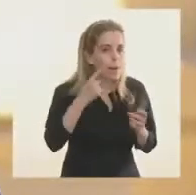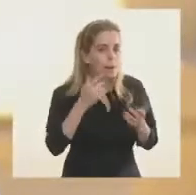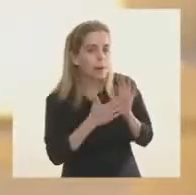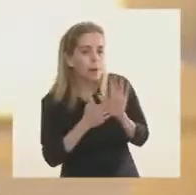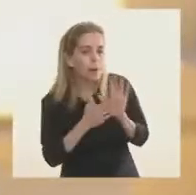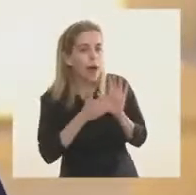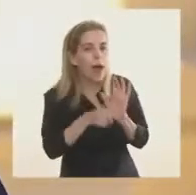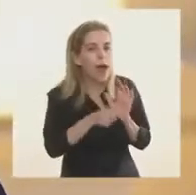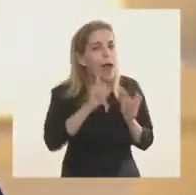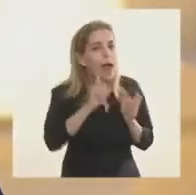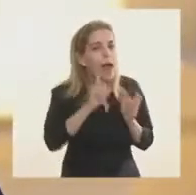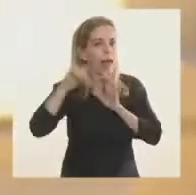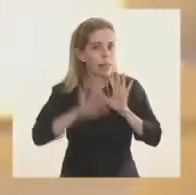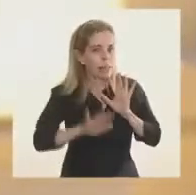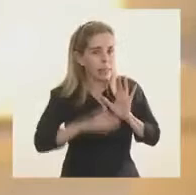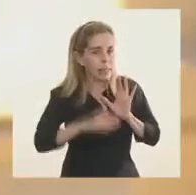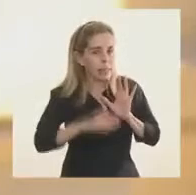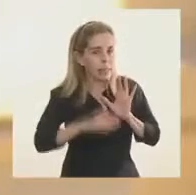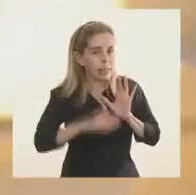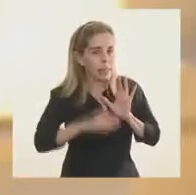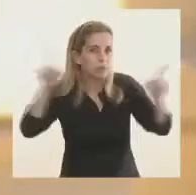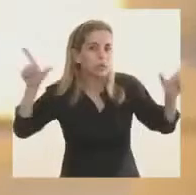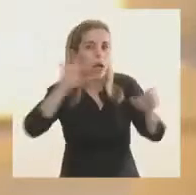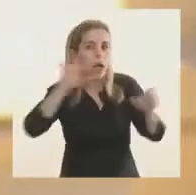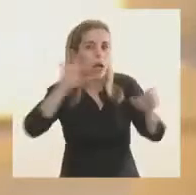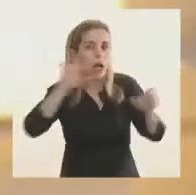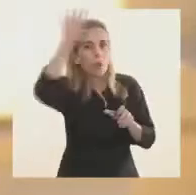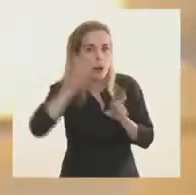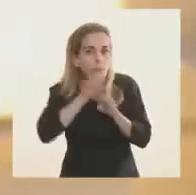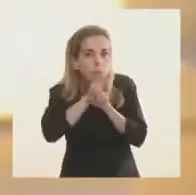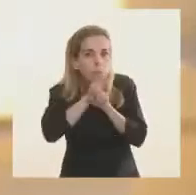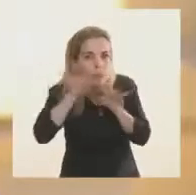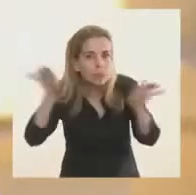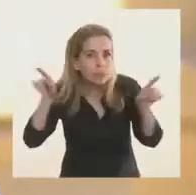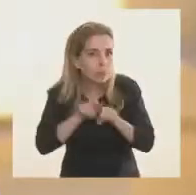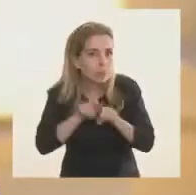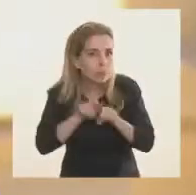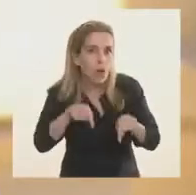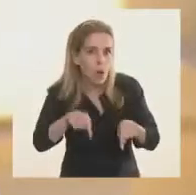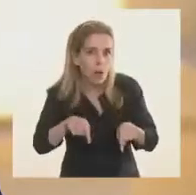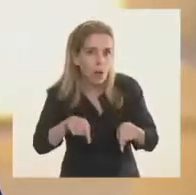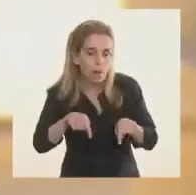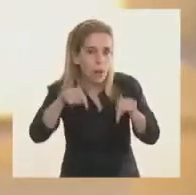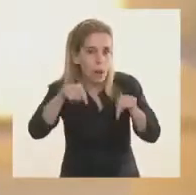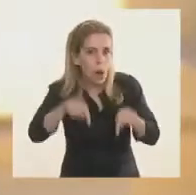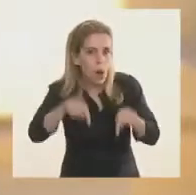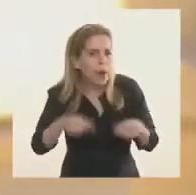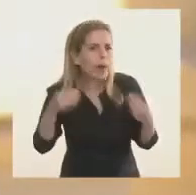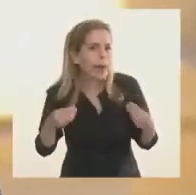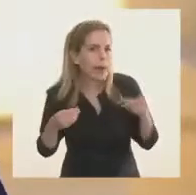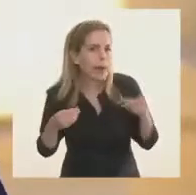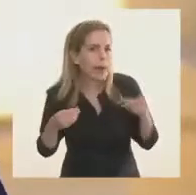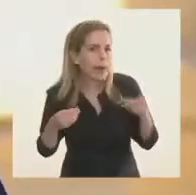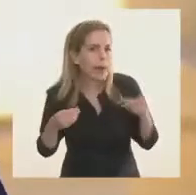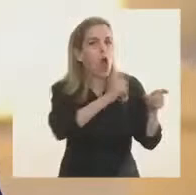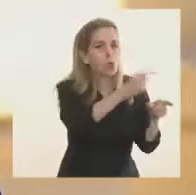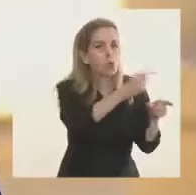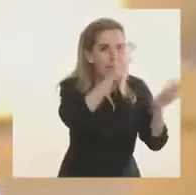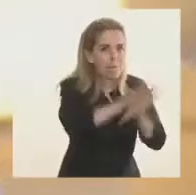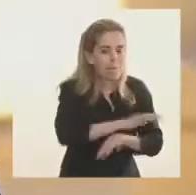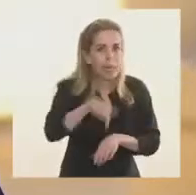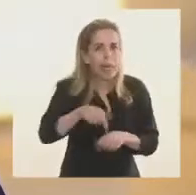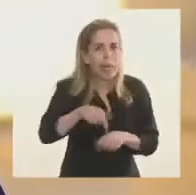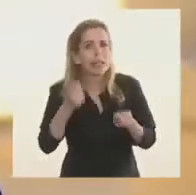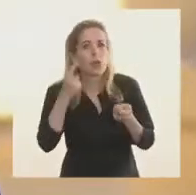adquirimos la experiencia y a partir de ahí se aplica en todo el país. Lo que estamos haciendo hoy, corrijo un poquito a locutora, no es lanzar el detectar, lo que estamos haciendo es